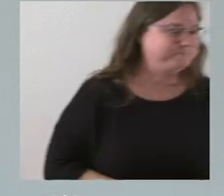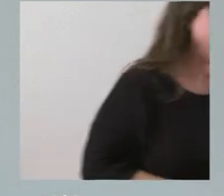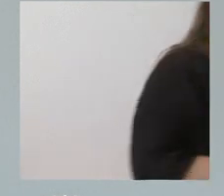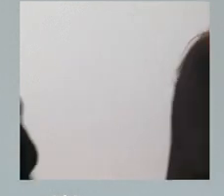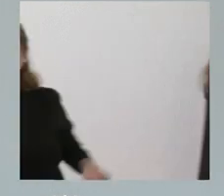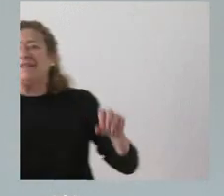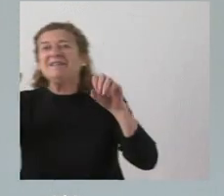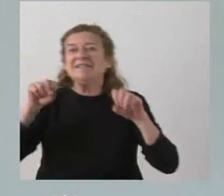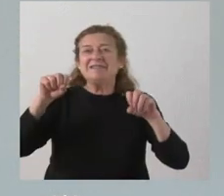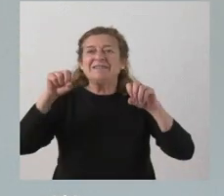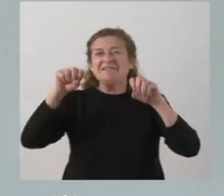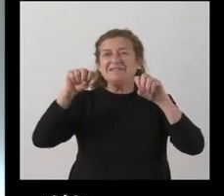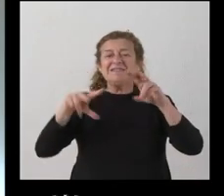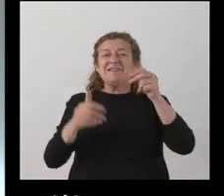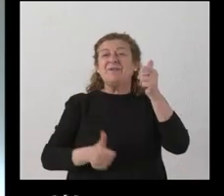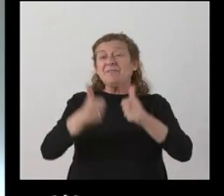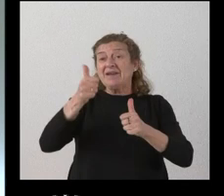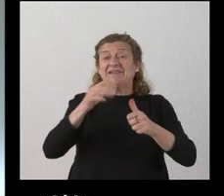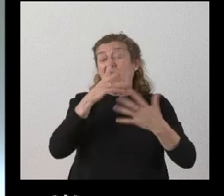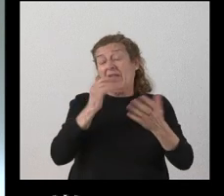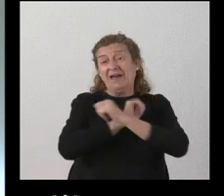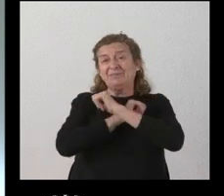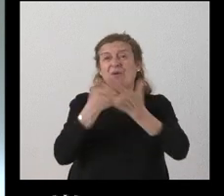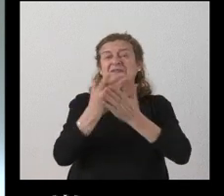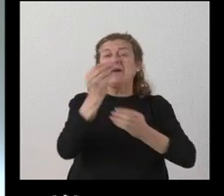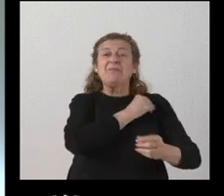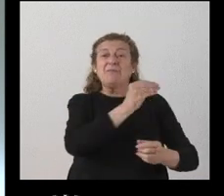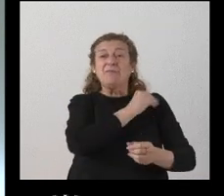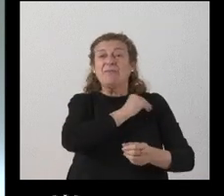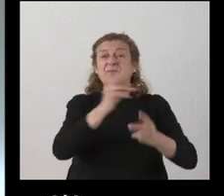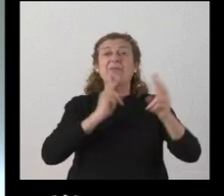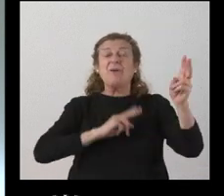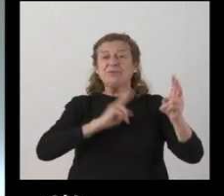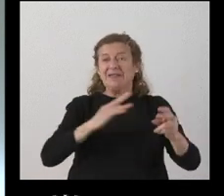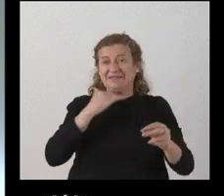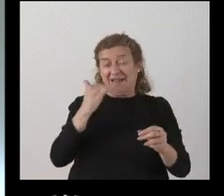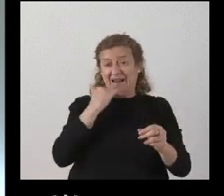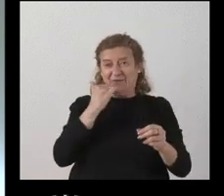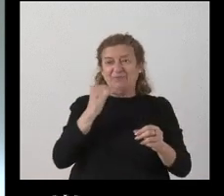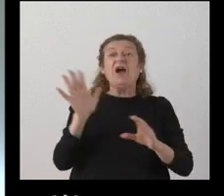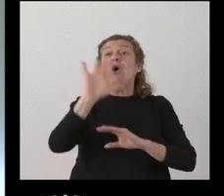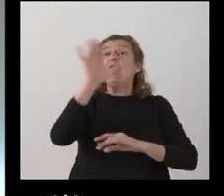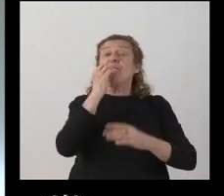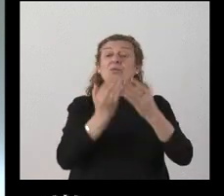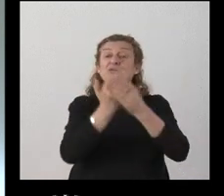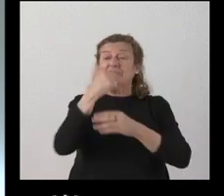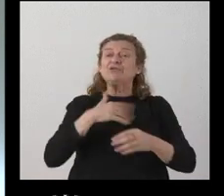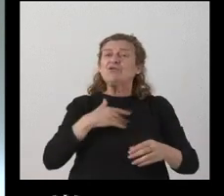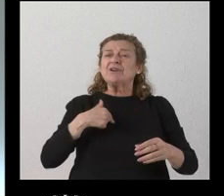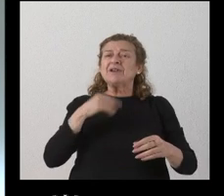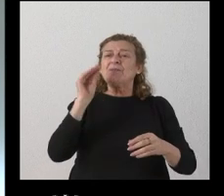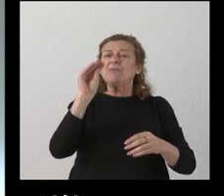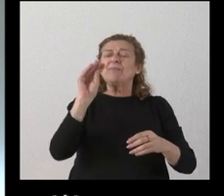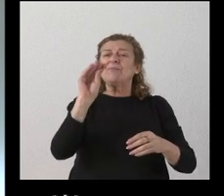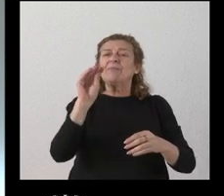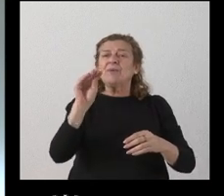pues estamos a la espera de sus preguntas por si es mal oportuno hacer alguna Sí, buenos días yo le quería preguntar al consejero